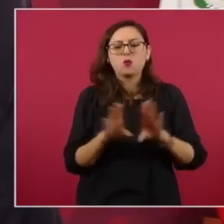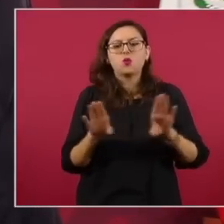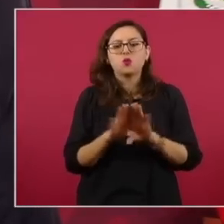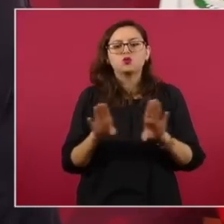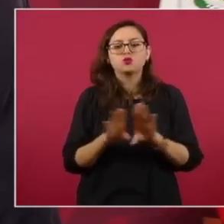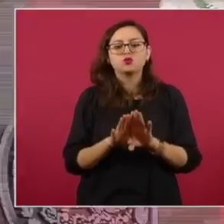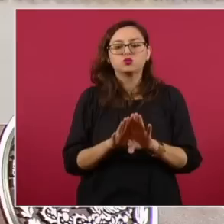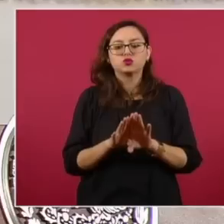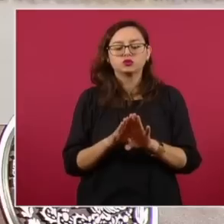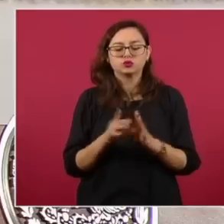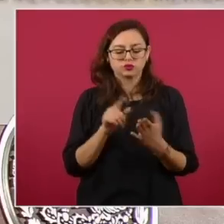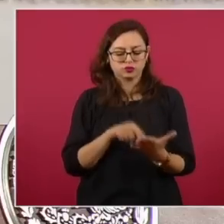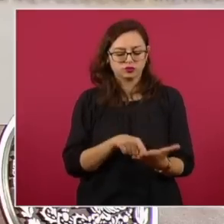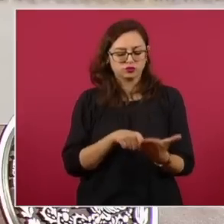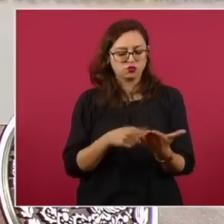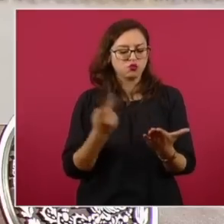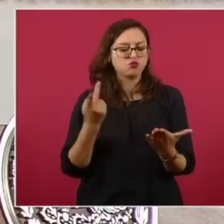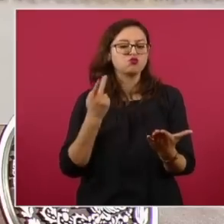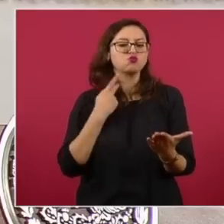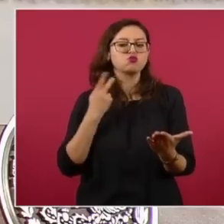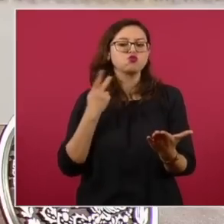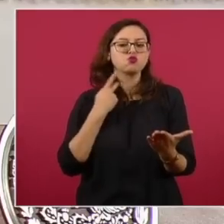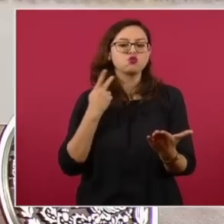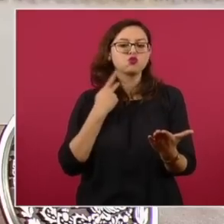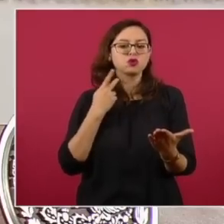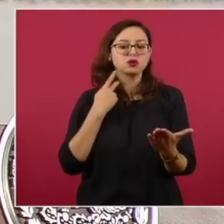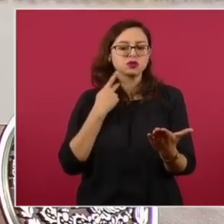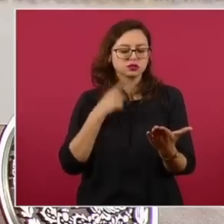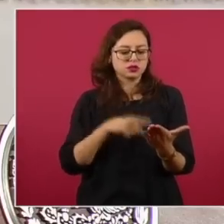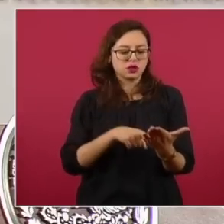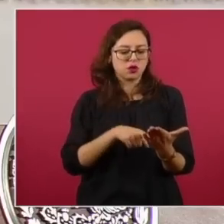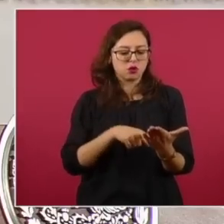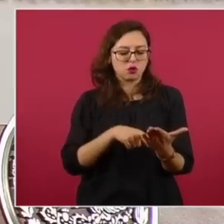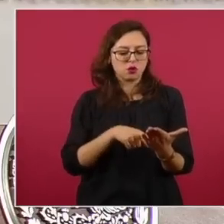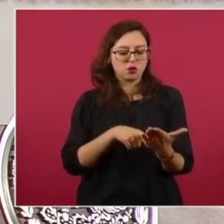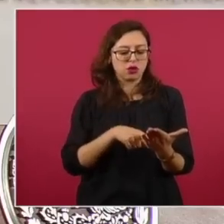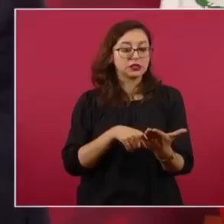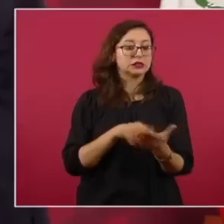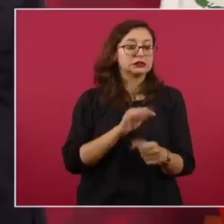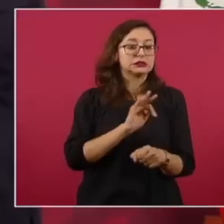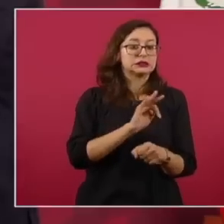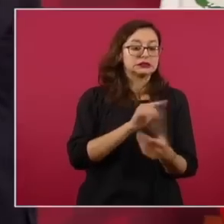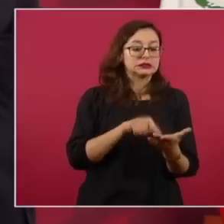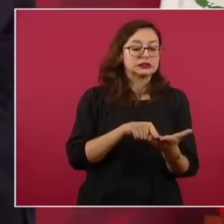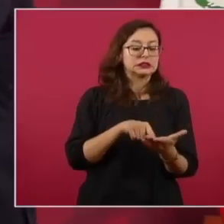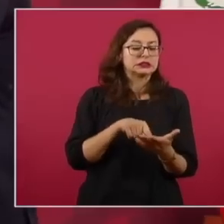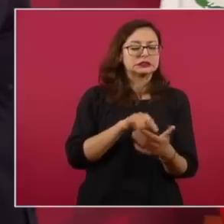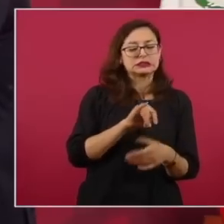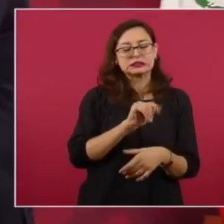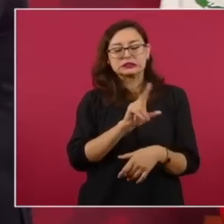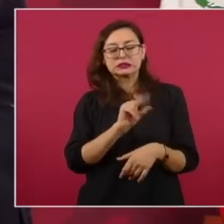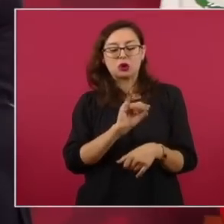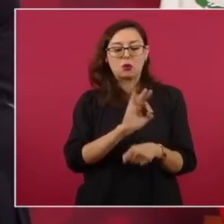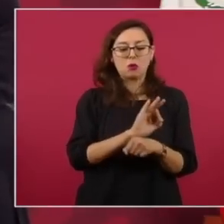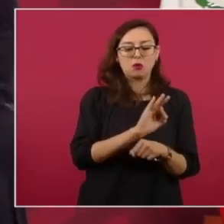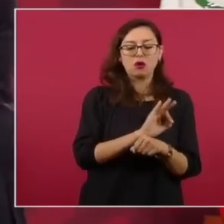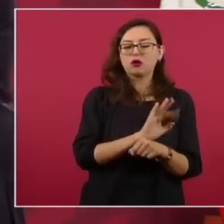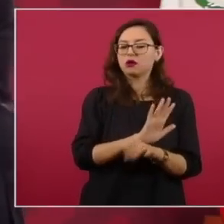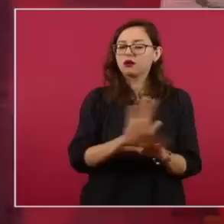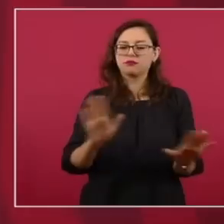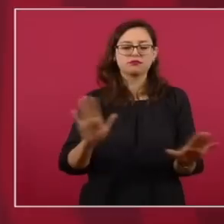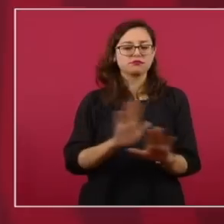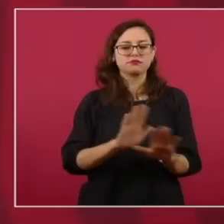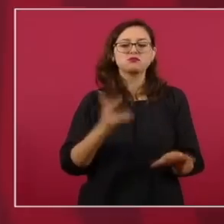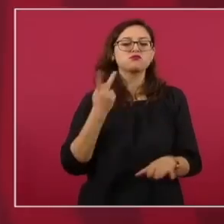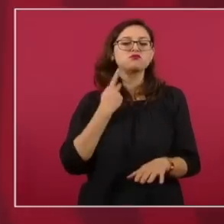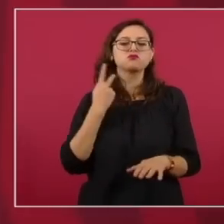pueden tener ningún peso en la valoración del riesgo de las personas expuestas